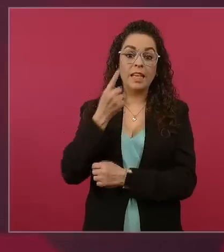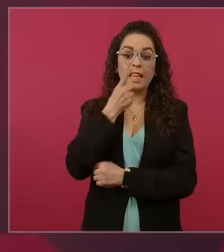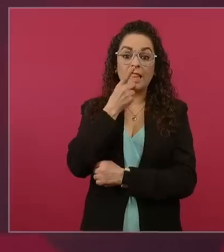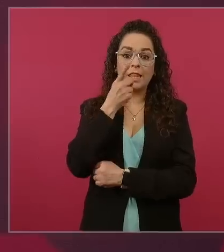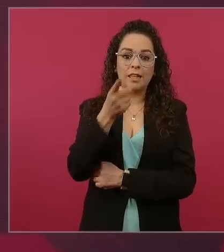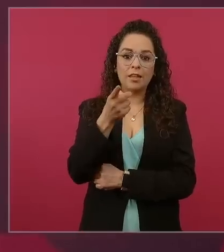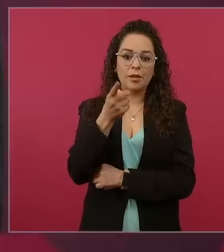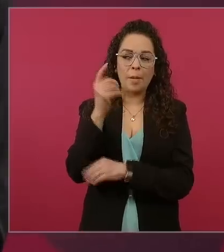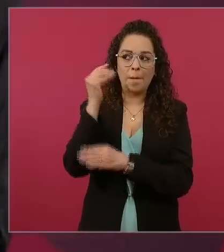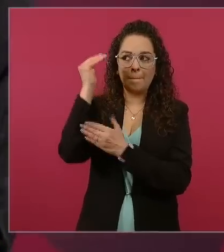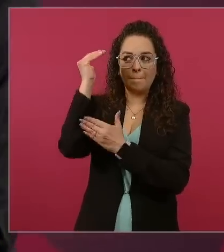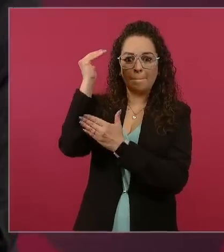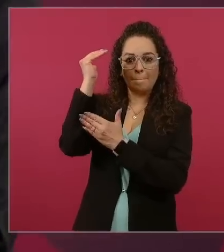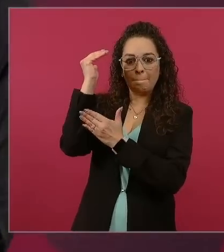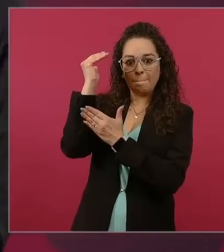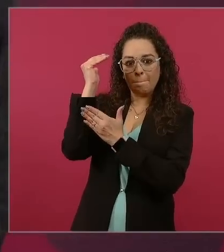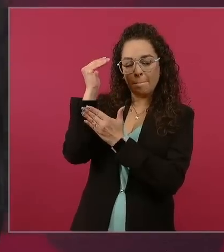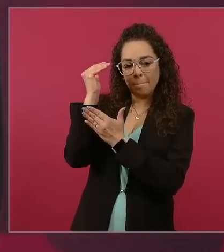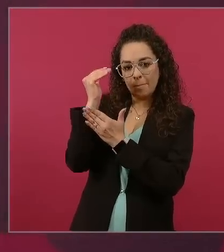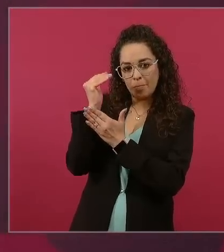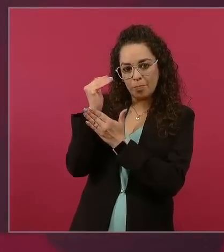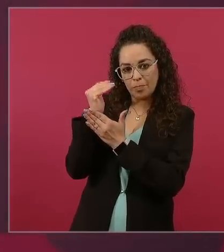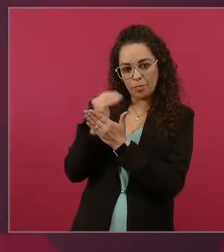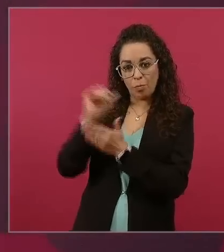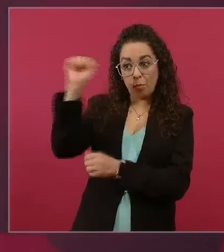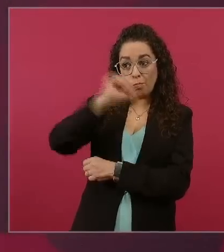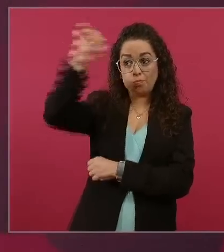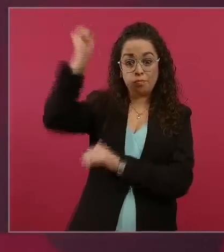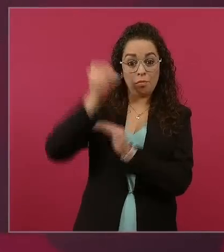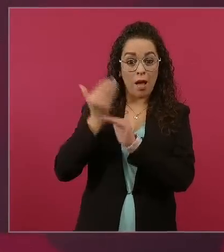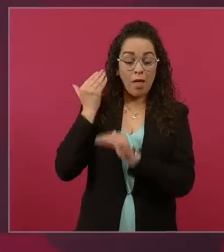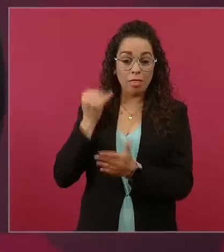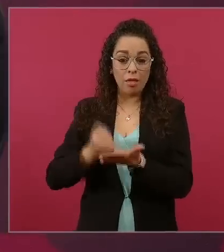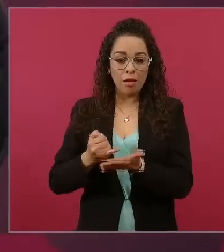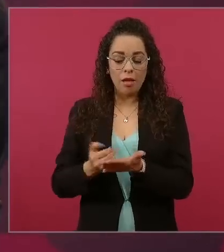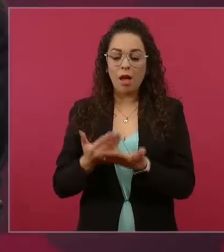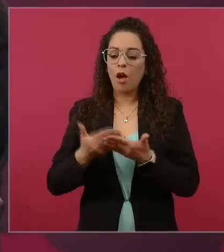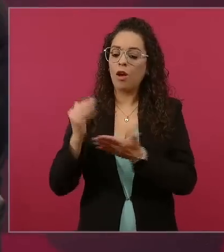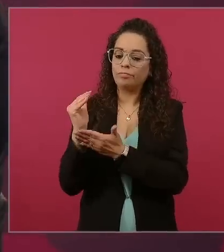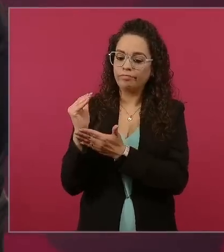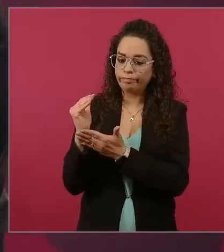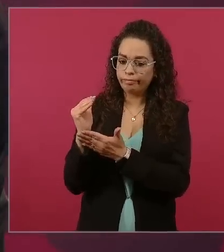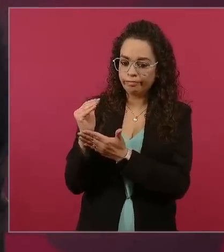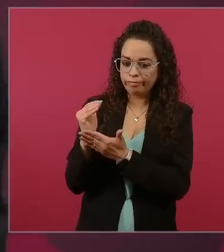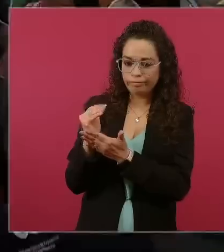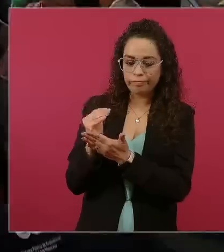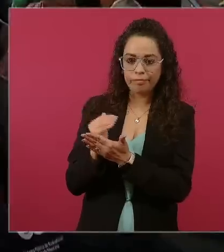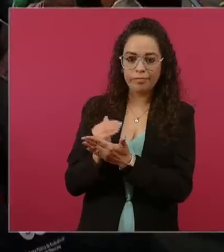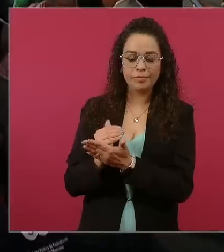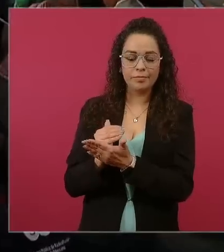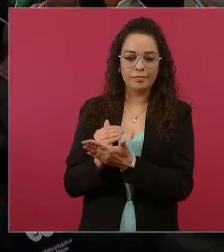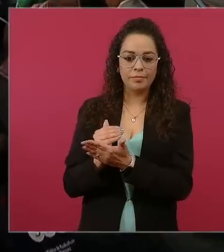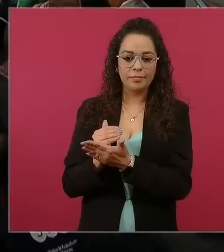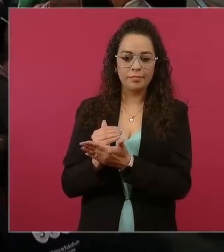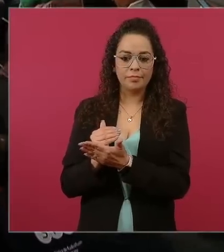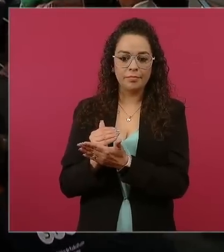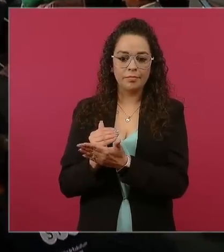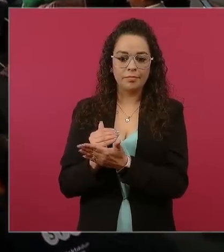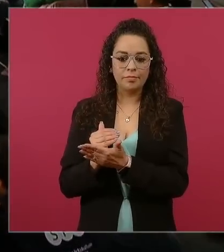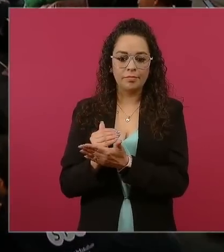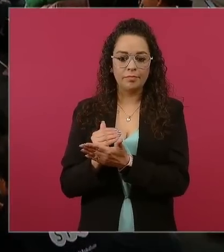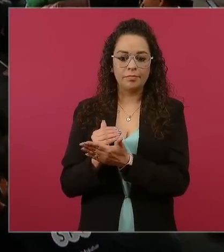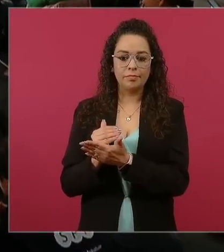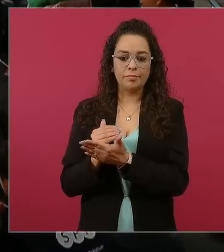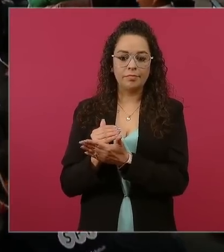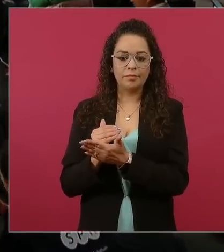la inflación. Así estamos con el dato